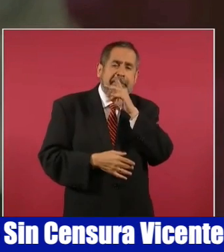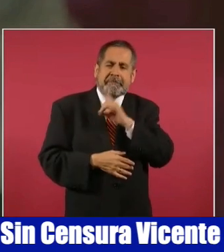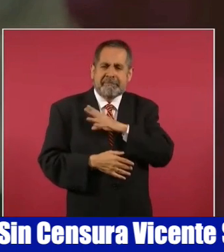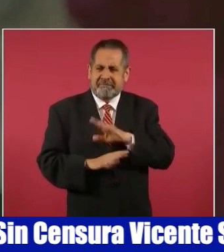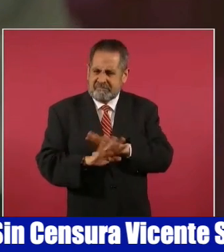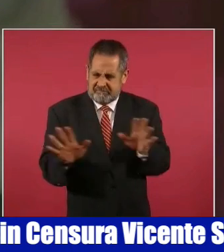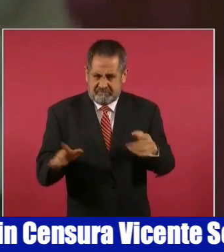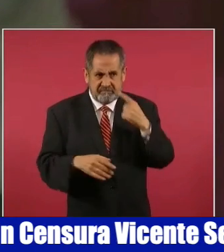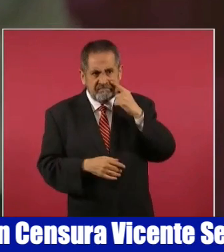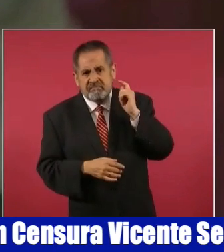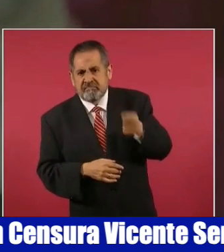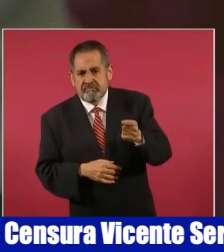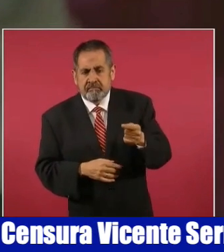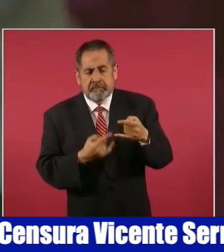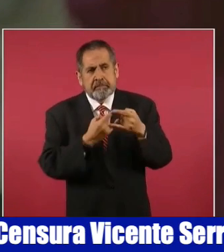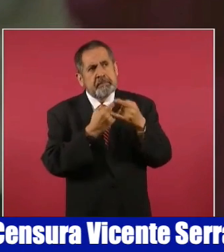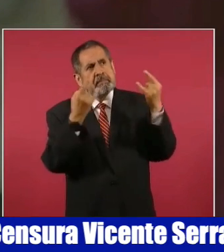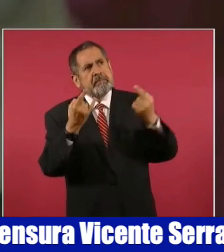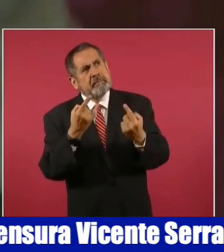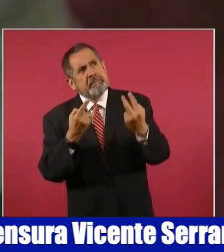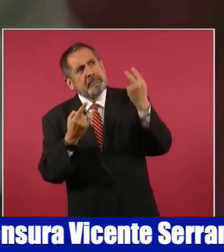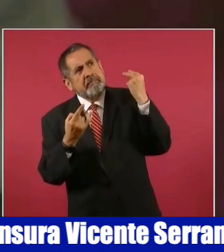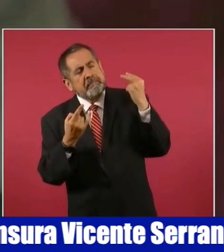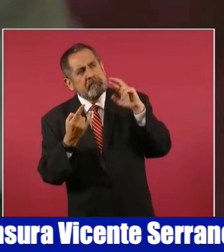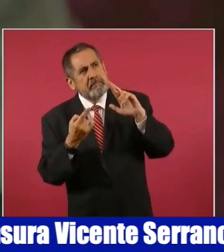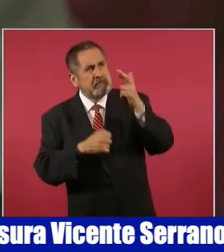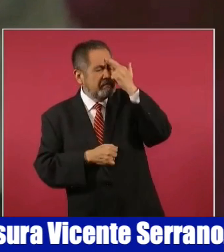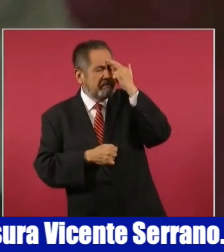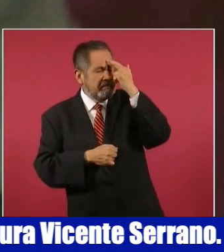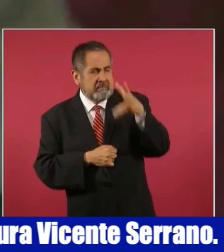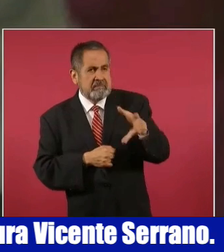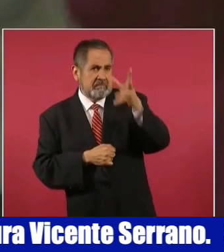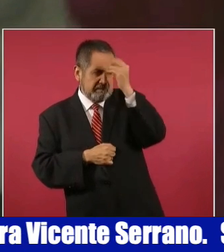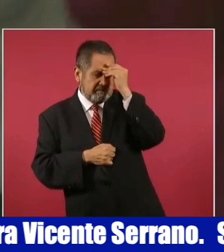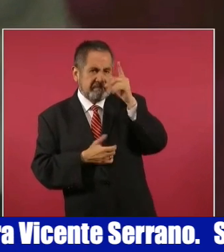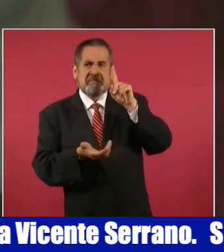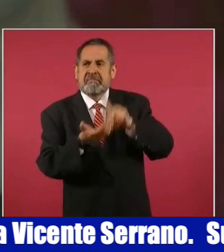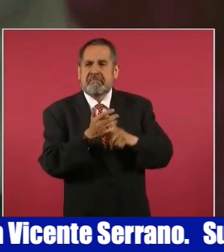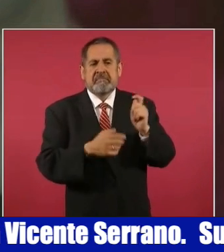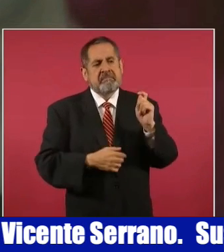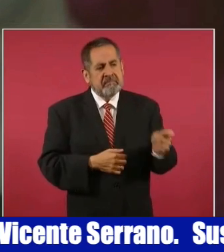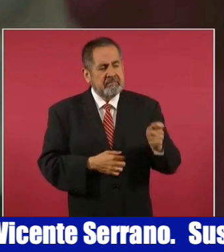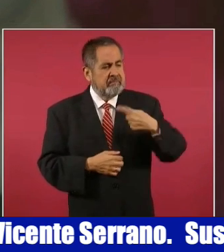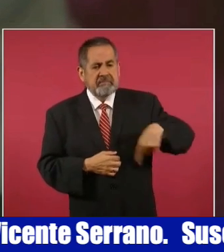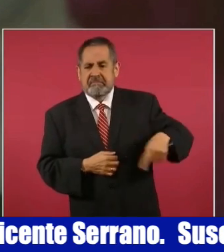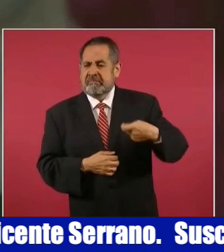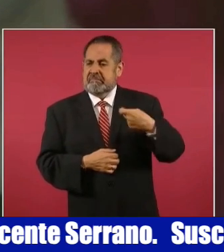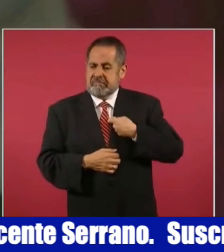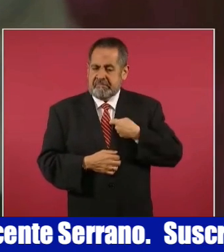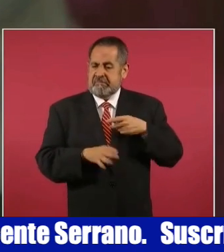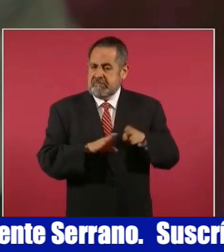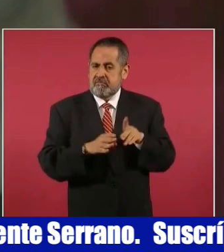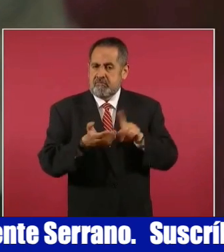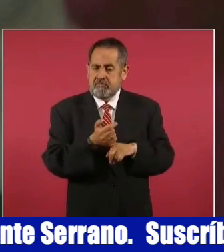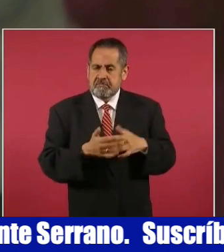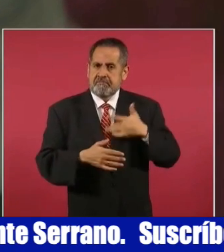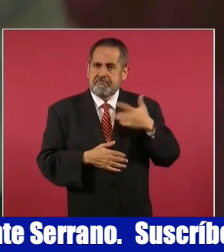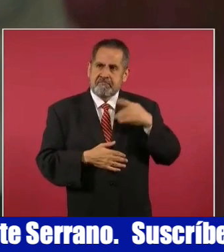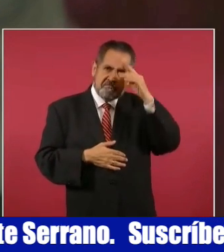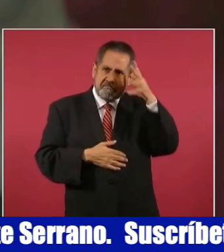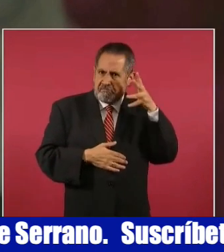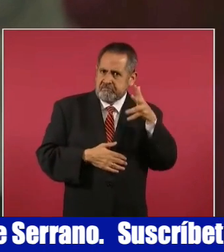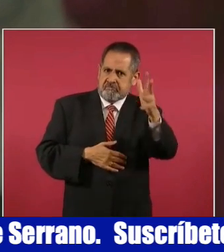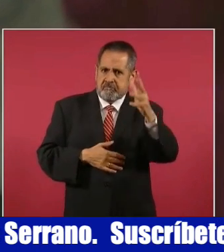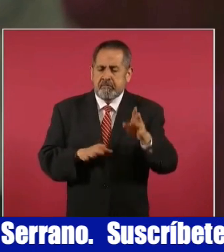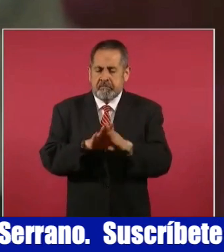contrario, esta nos enseña qué somos y hemos sido y persuade hacia el porvenir.